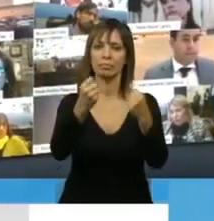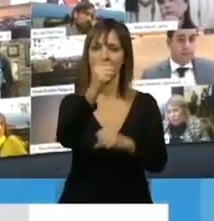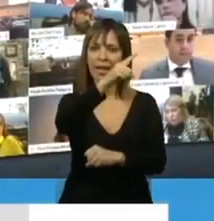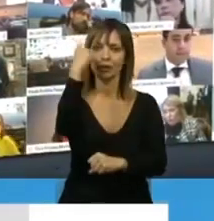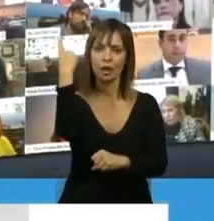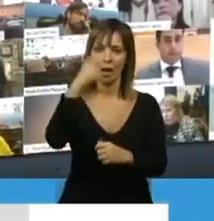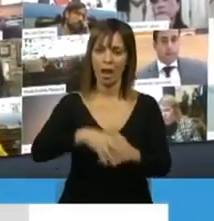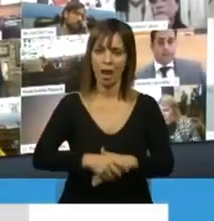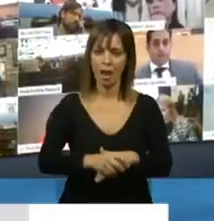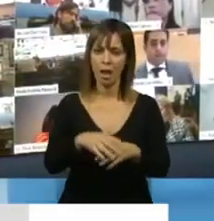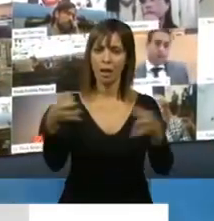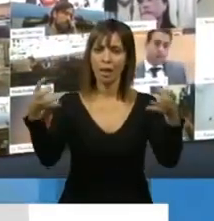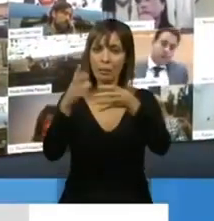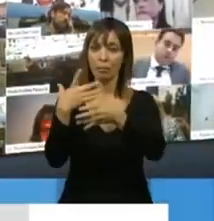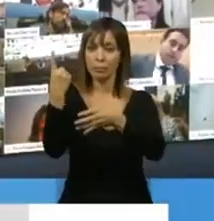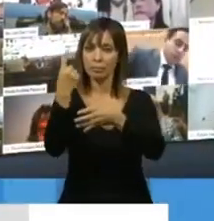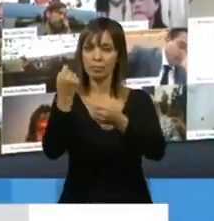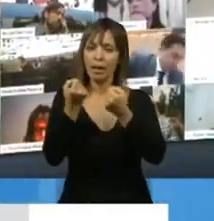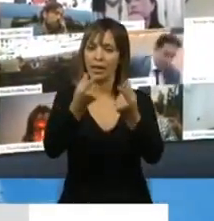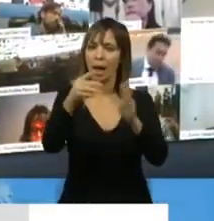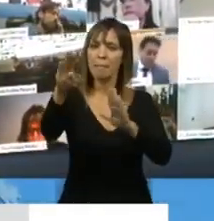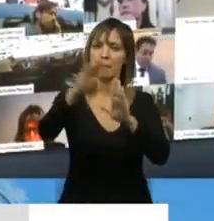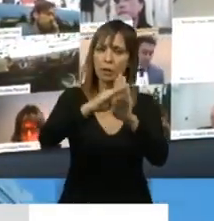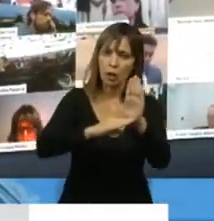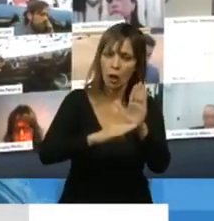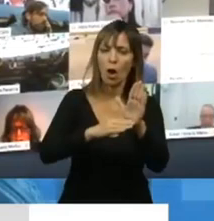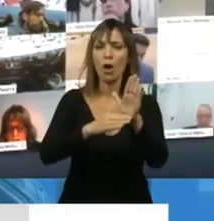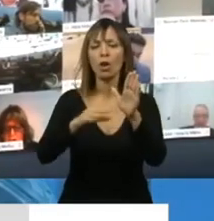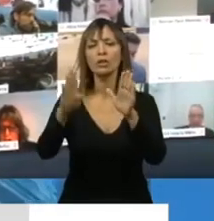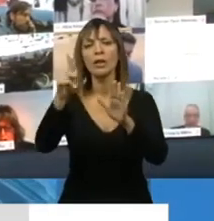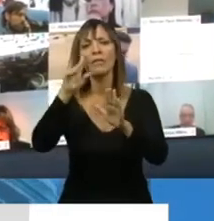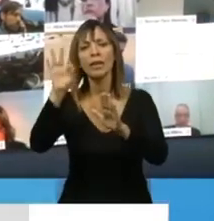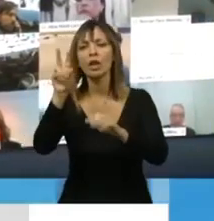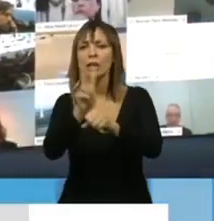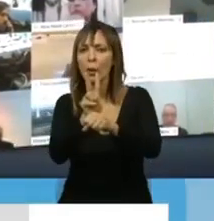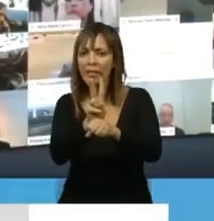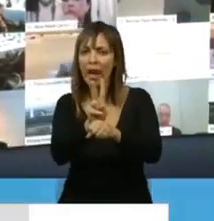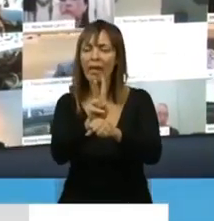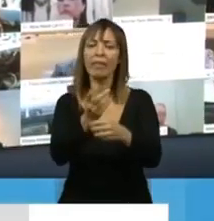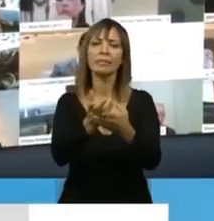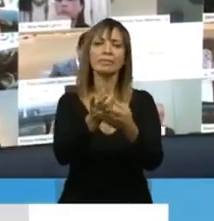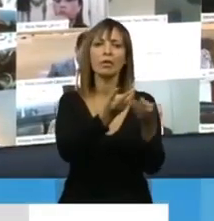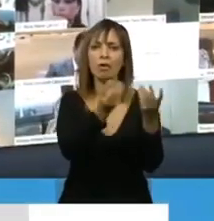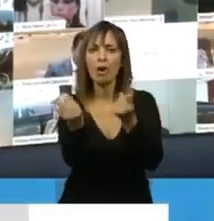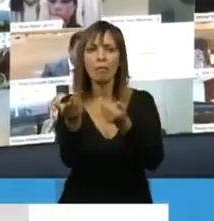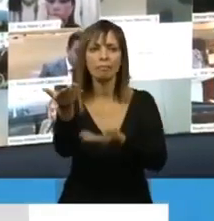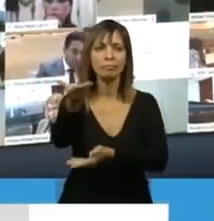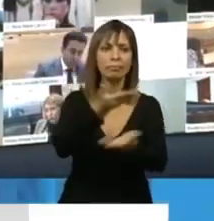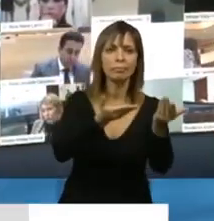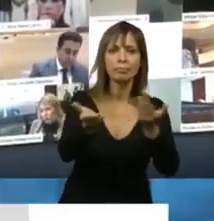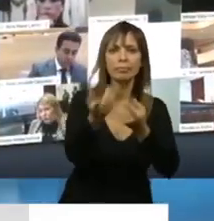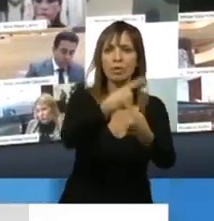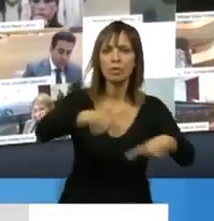que permita que los protocolos, la bioseguridad, la compra y la colaboración en la compra del